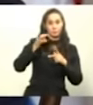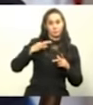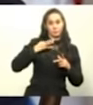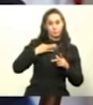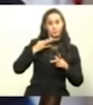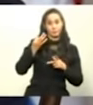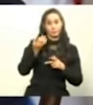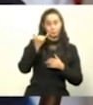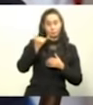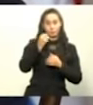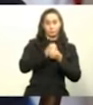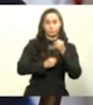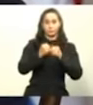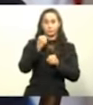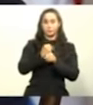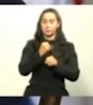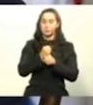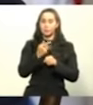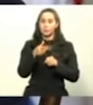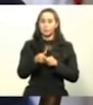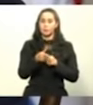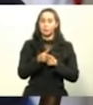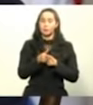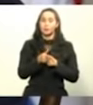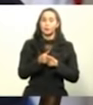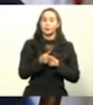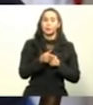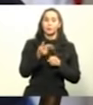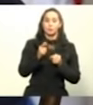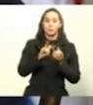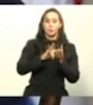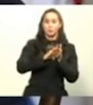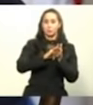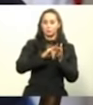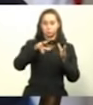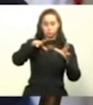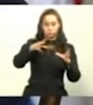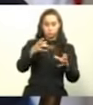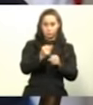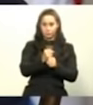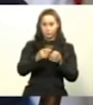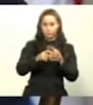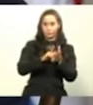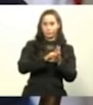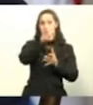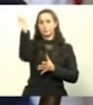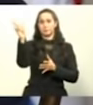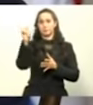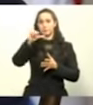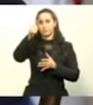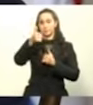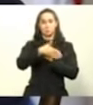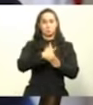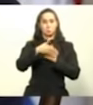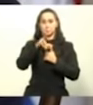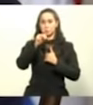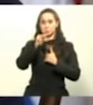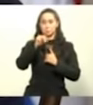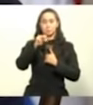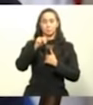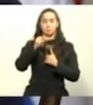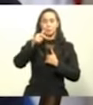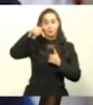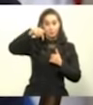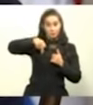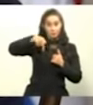no había deportaciones en el país.